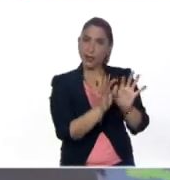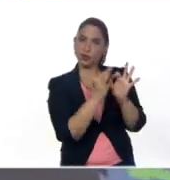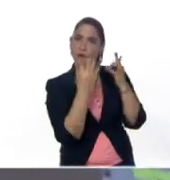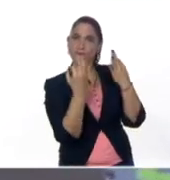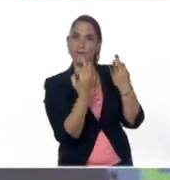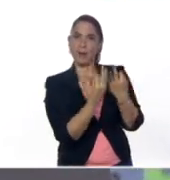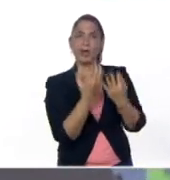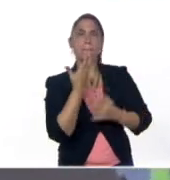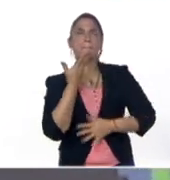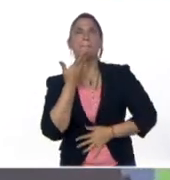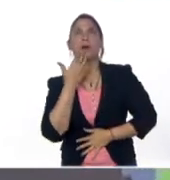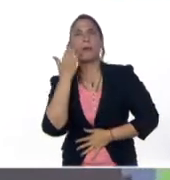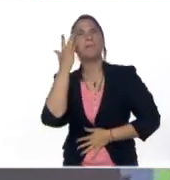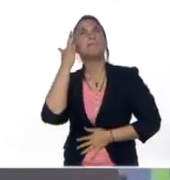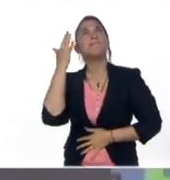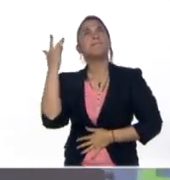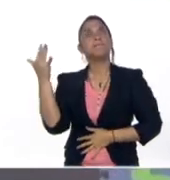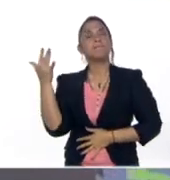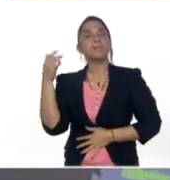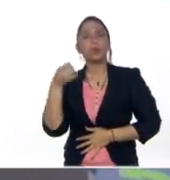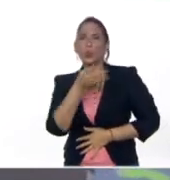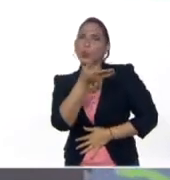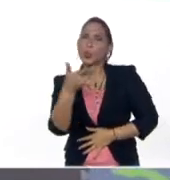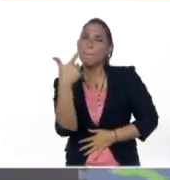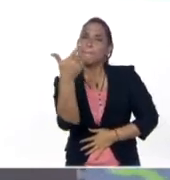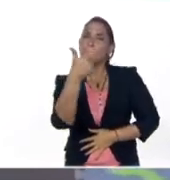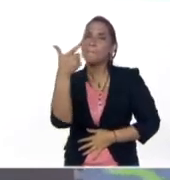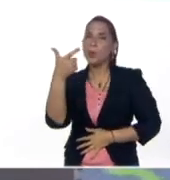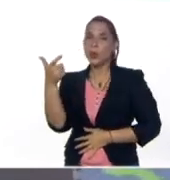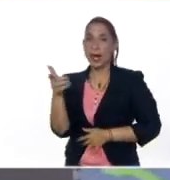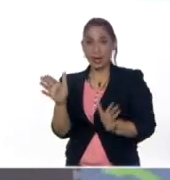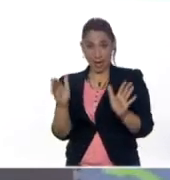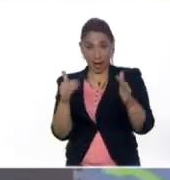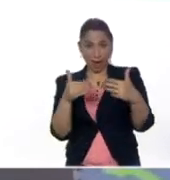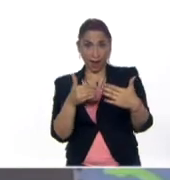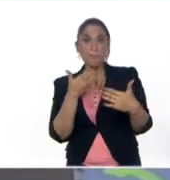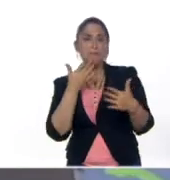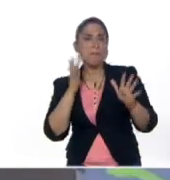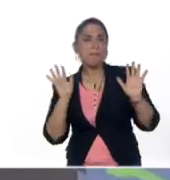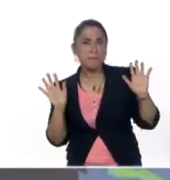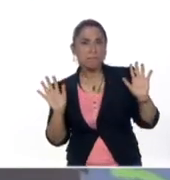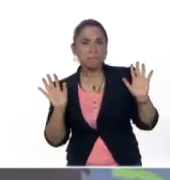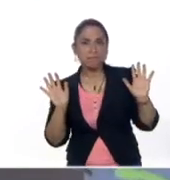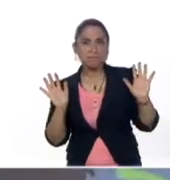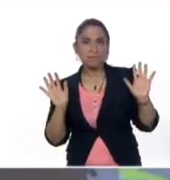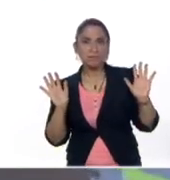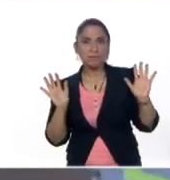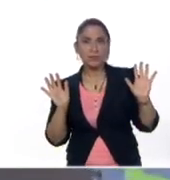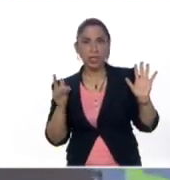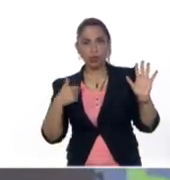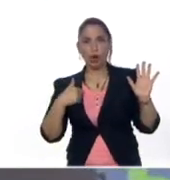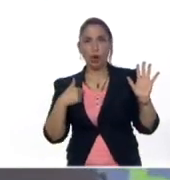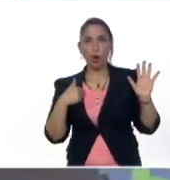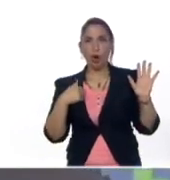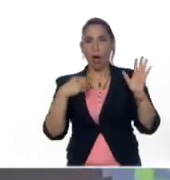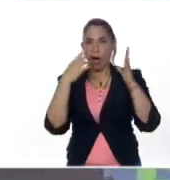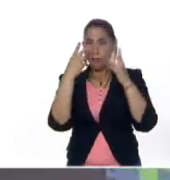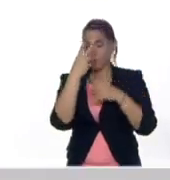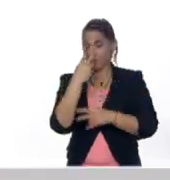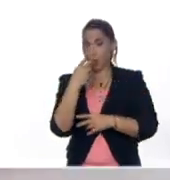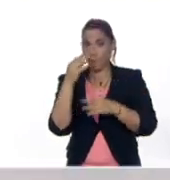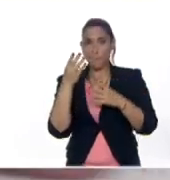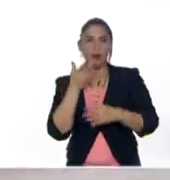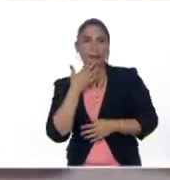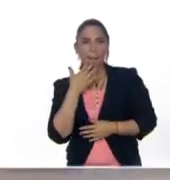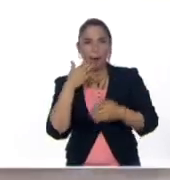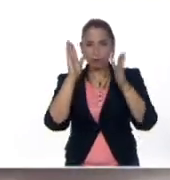Por ejemplo, imagínense que ustedes buscan una caja ¿Verdad? Cierro los ojos A ver qué me